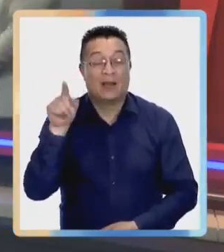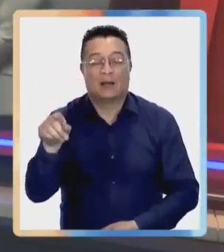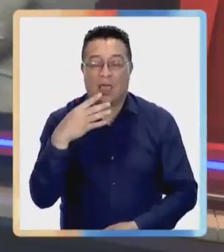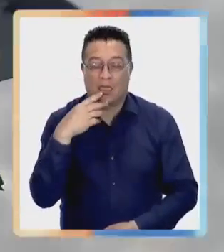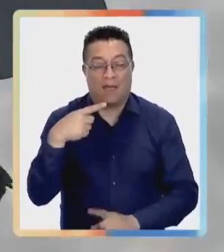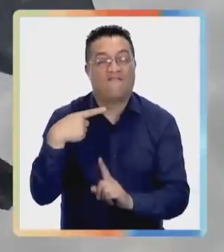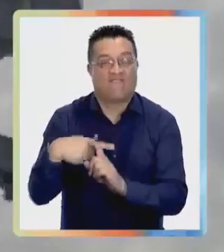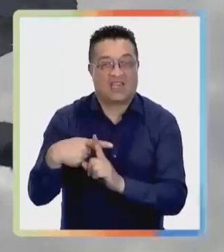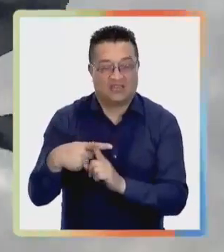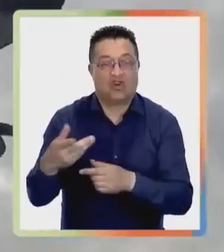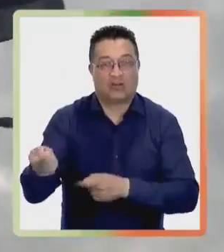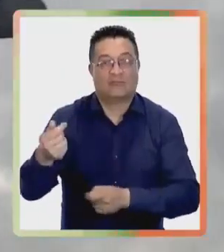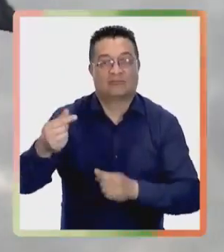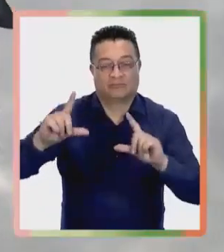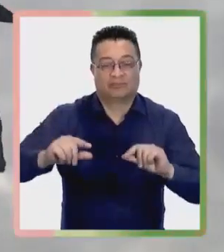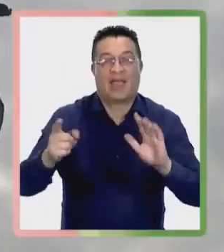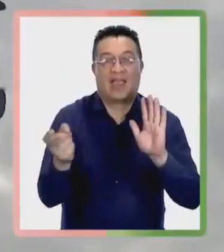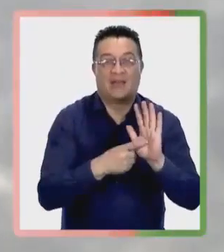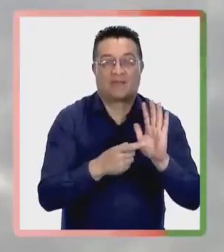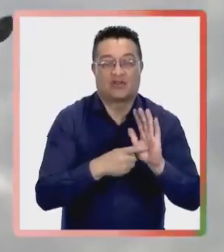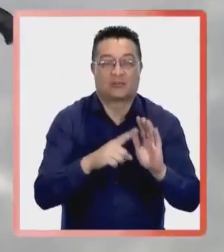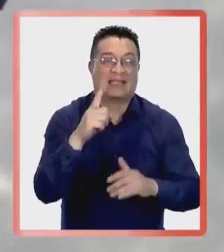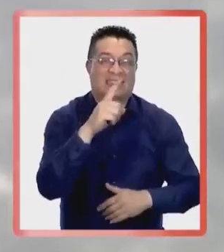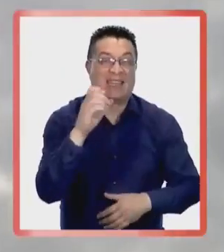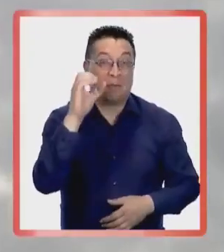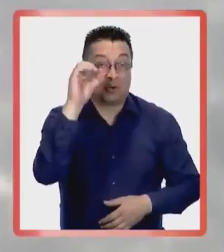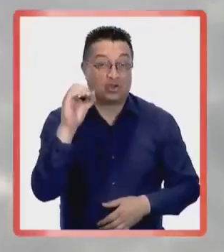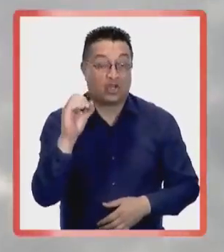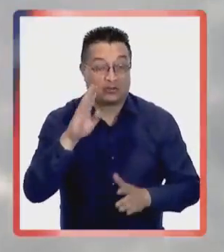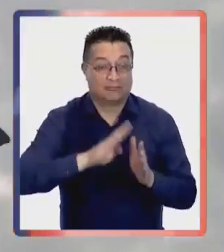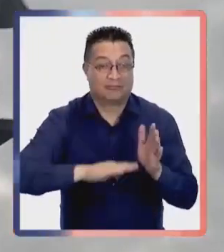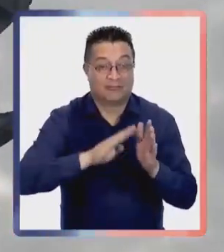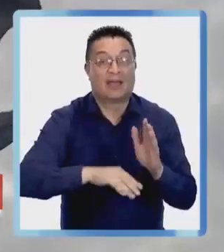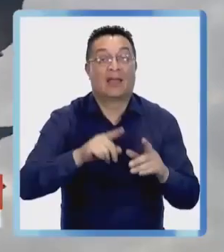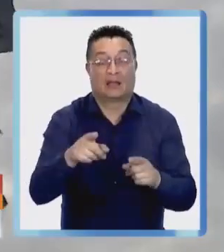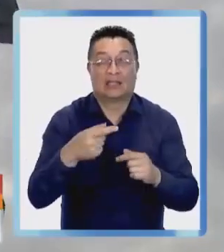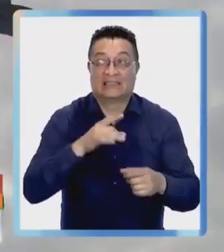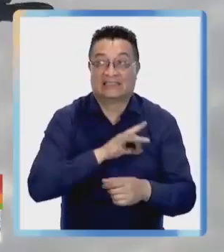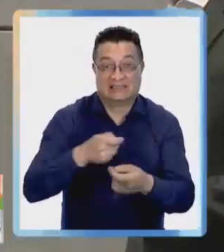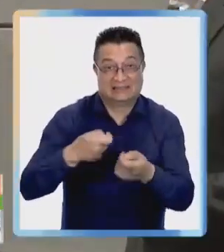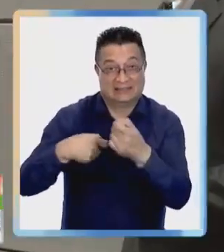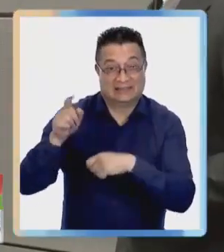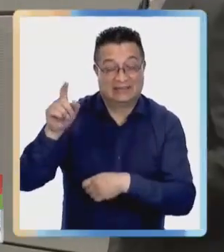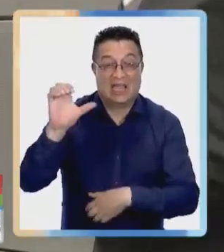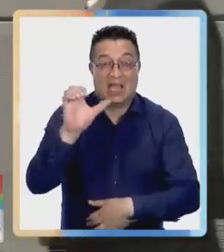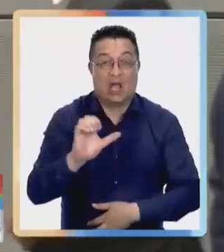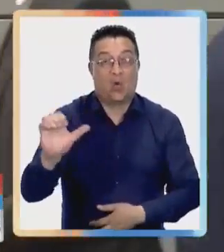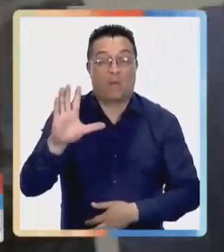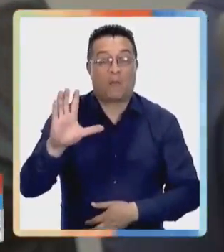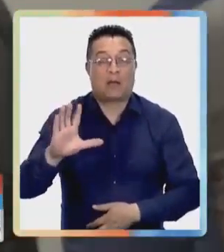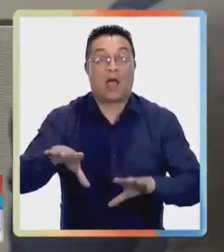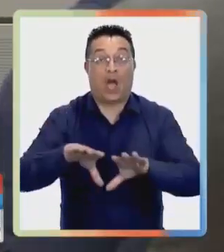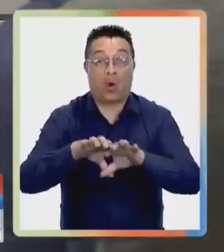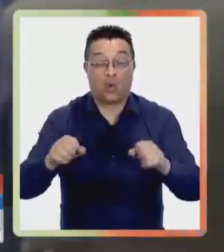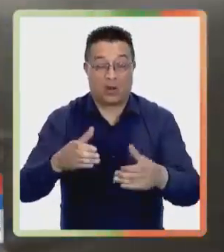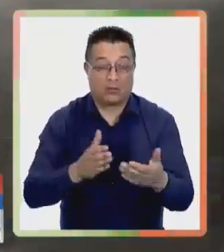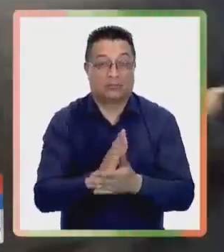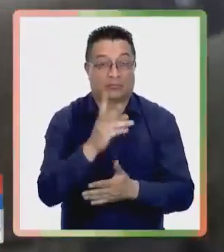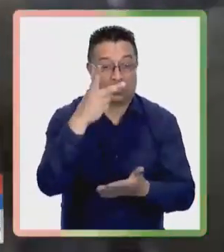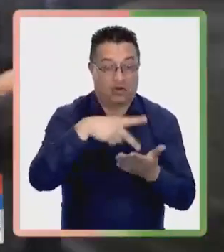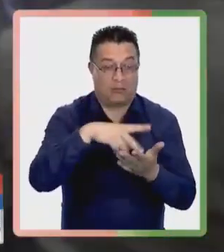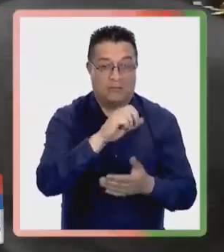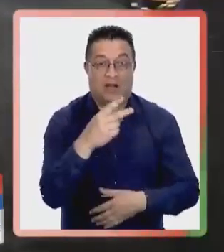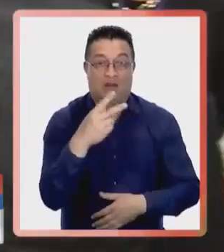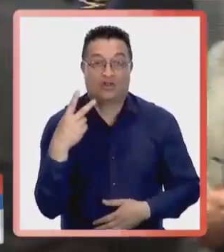intercambio comercial. La canciller Antonia Urrejola explicó que esta alianza traerá beneficios arancelarios a casi el 100% de los